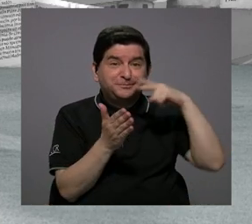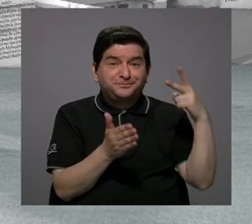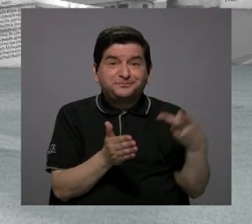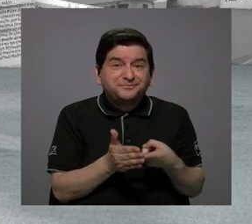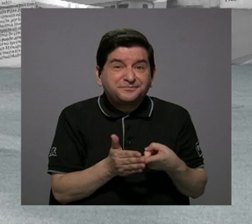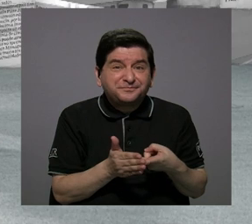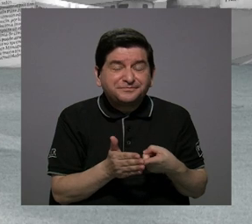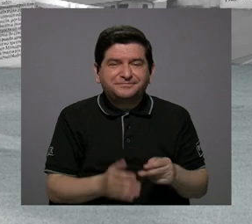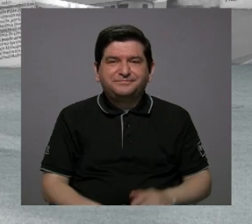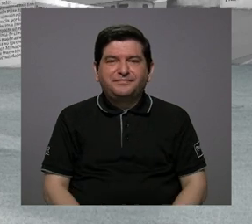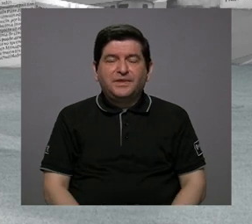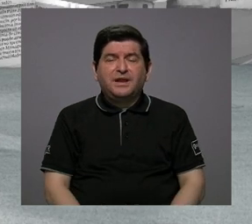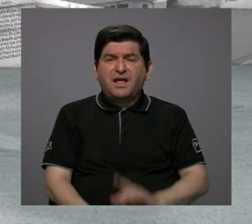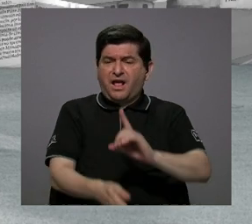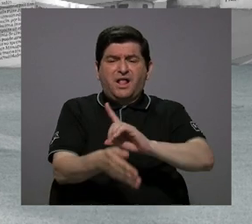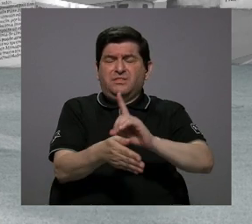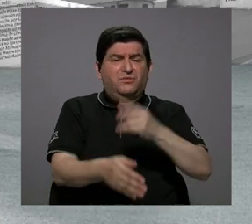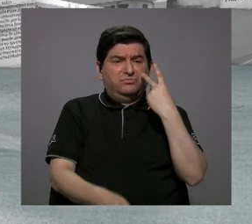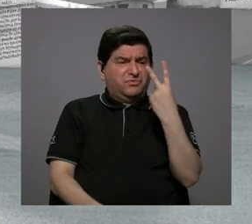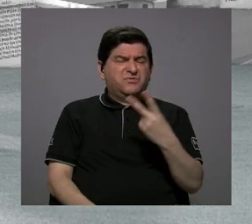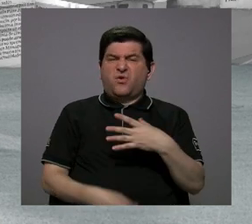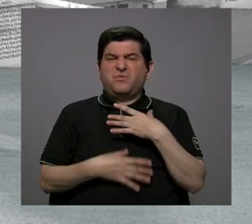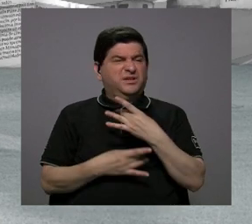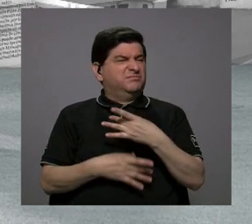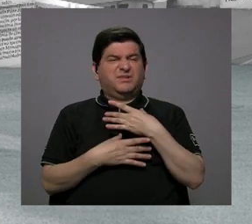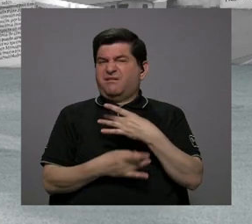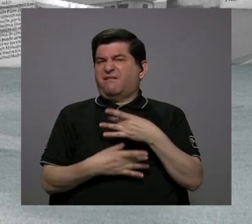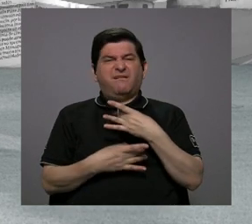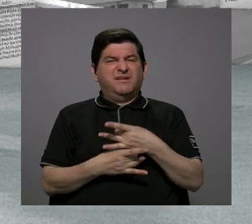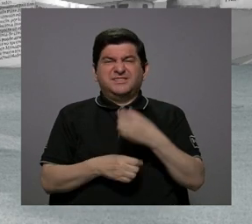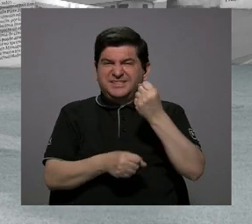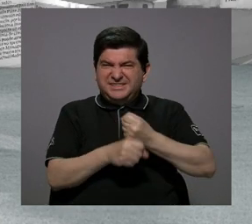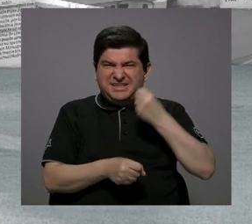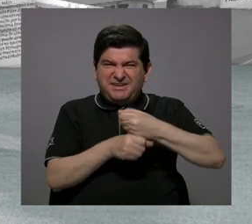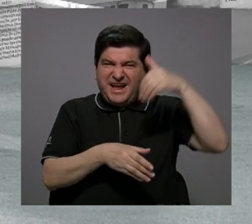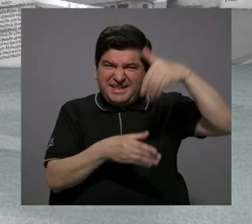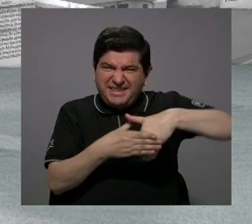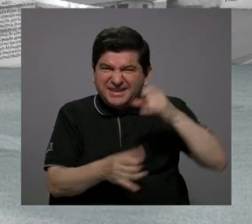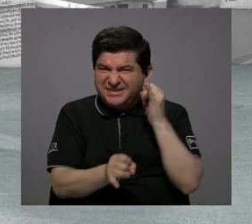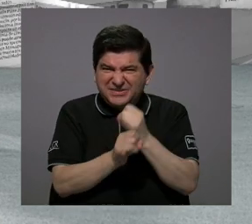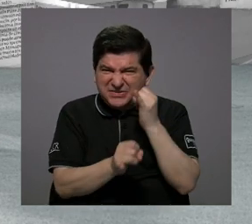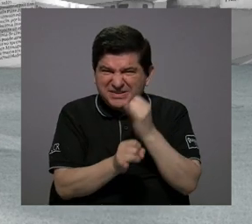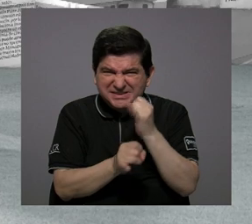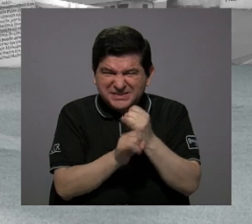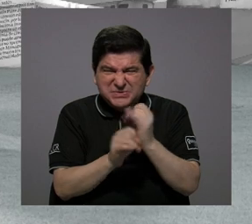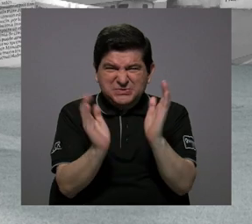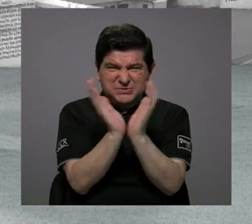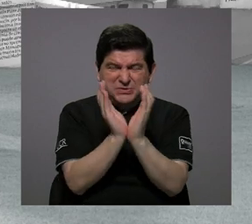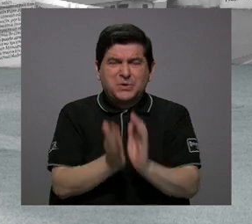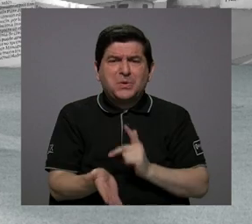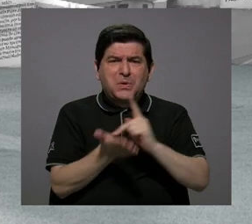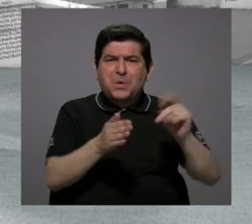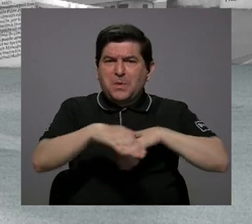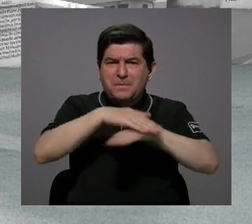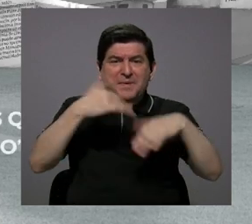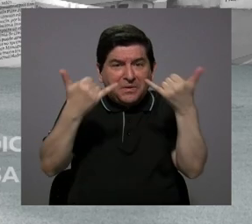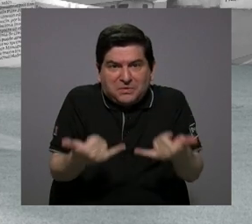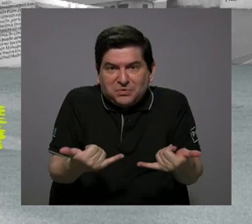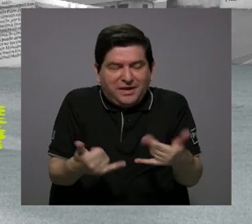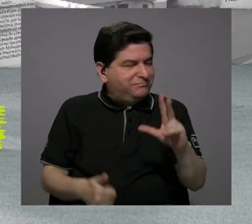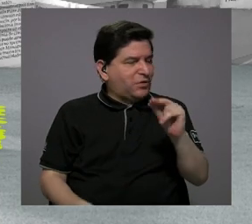a que el médico no vea atractivo trabajar en la institución con el salario base así como está.